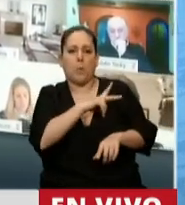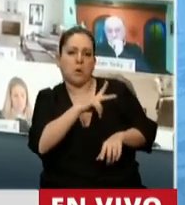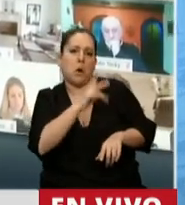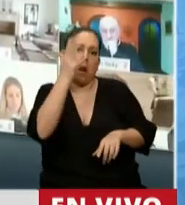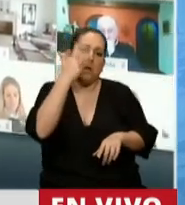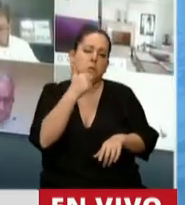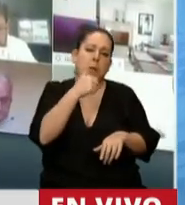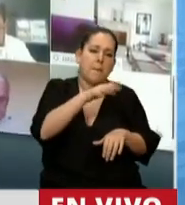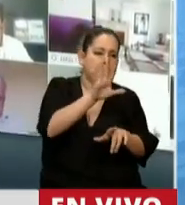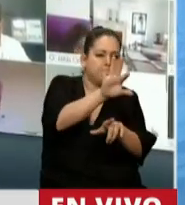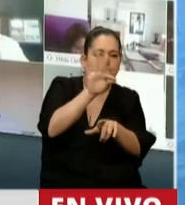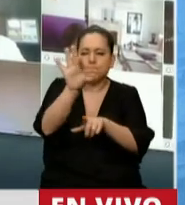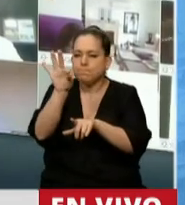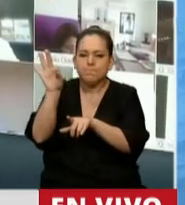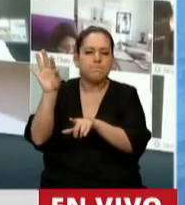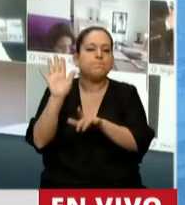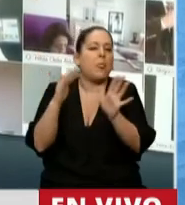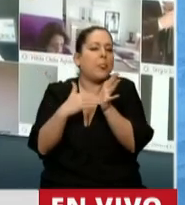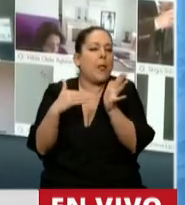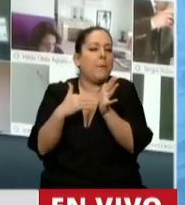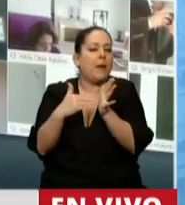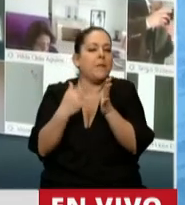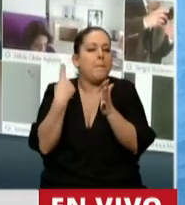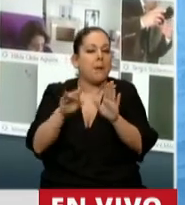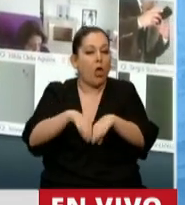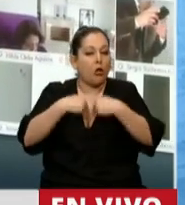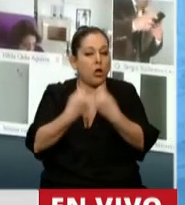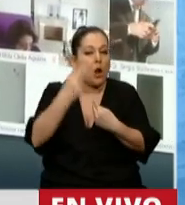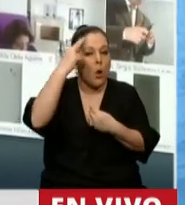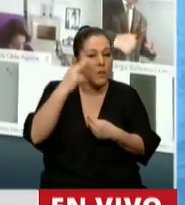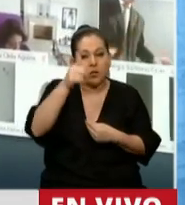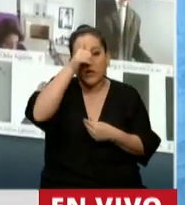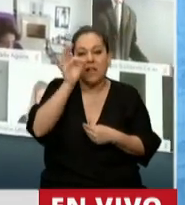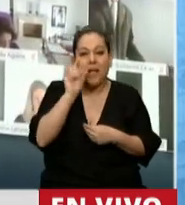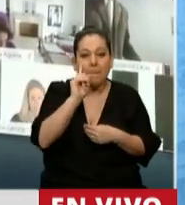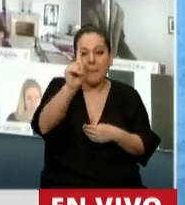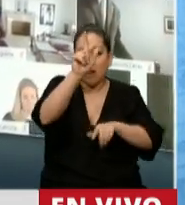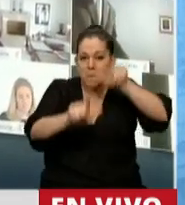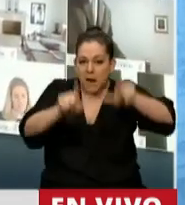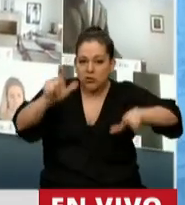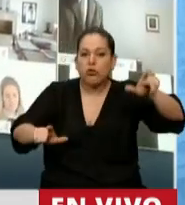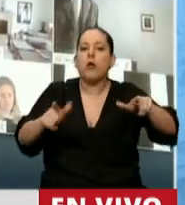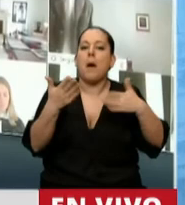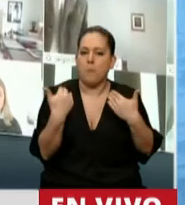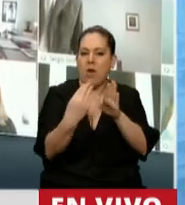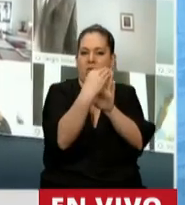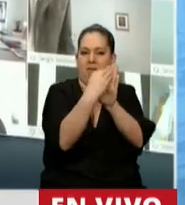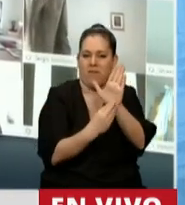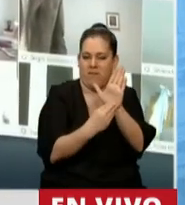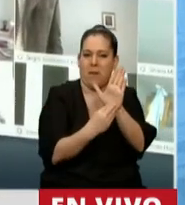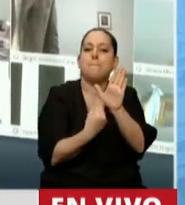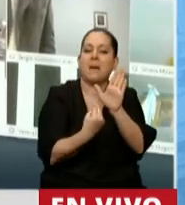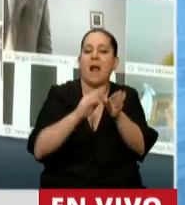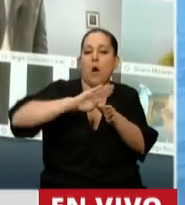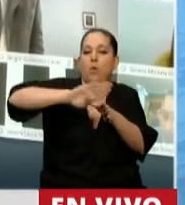la cara de uno o del otro, pero finalmente son 960.000 contribuyentes que pueden ingresar por una